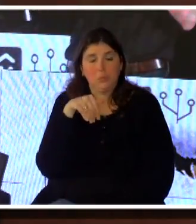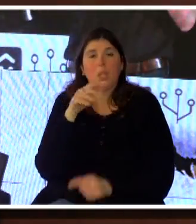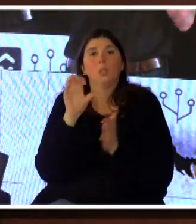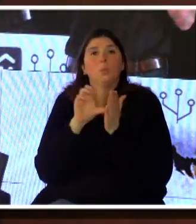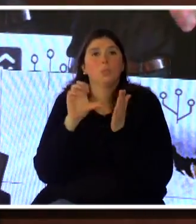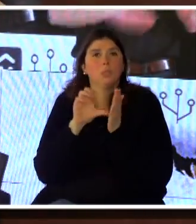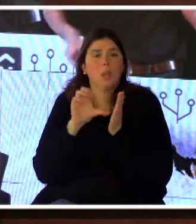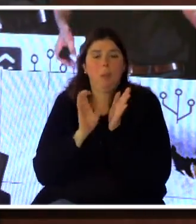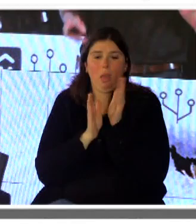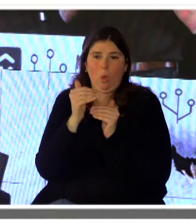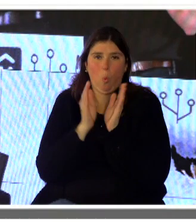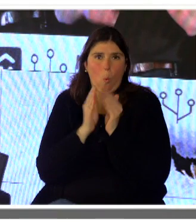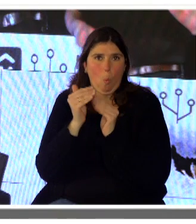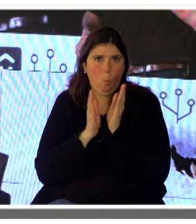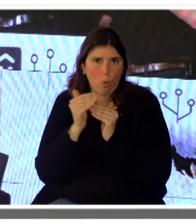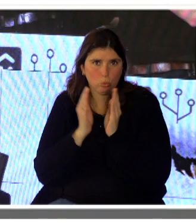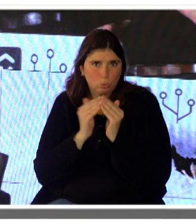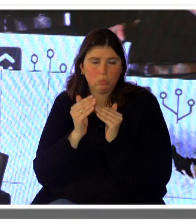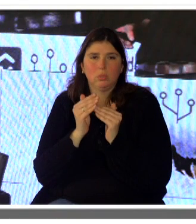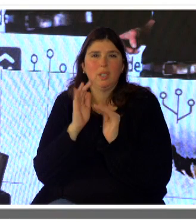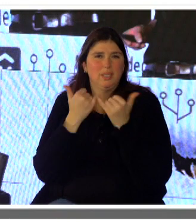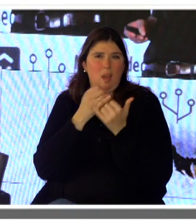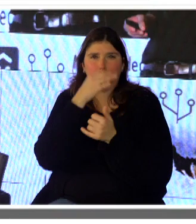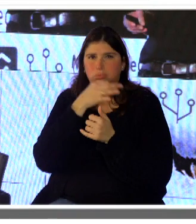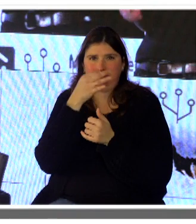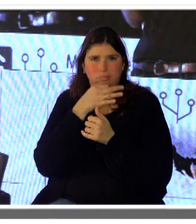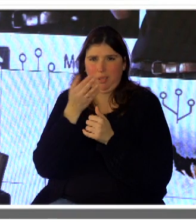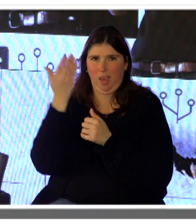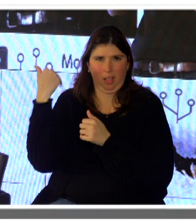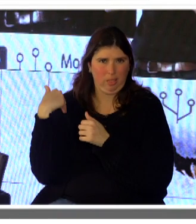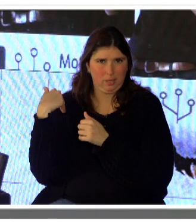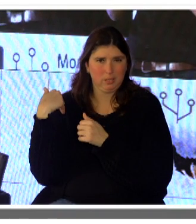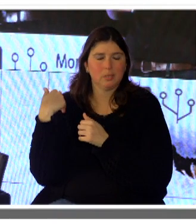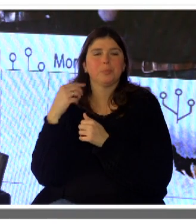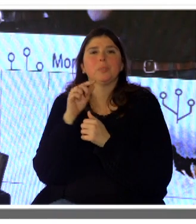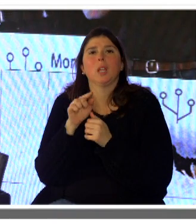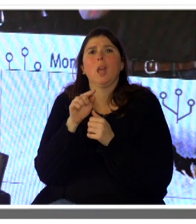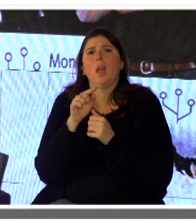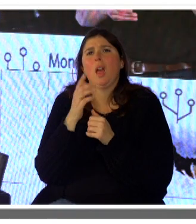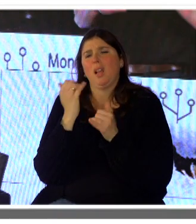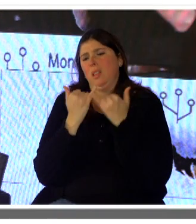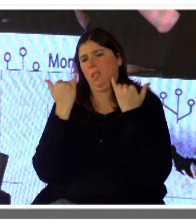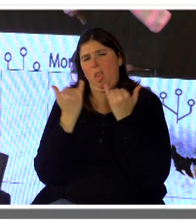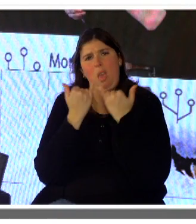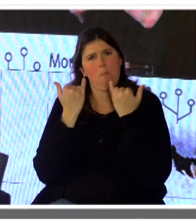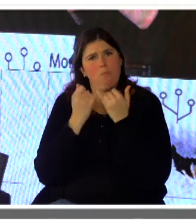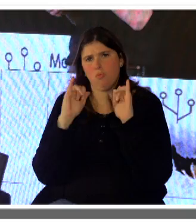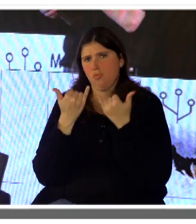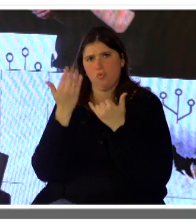cubos, se lo ha referido en otras charlas anteriores, que está funcionando desde hace tiempo en la